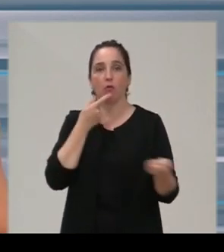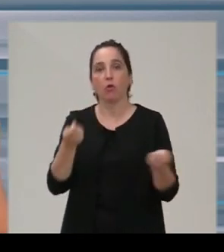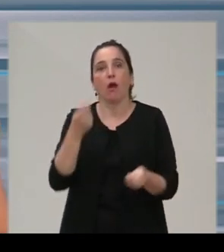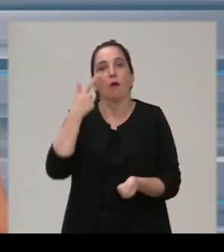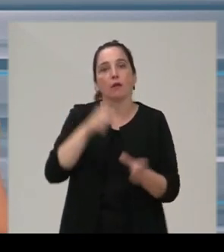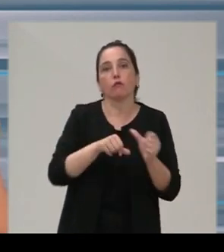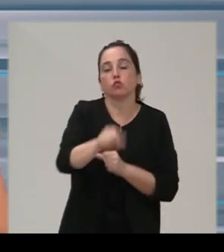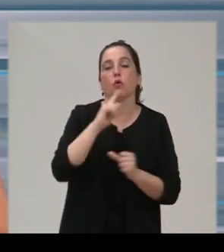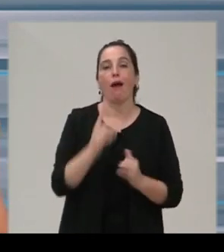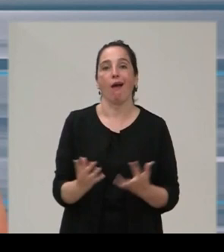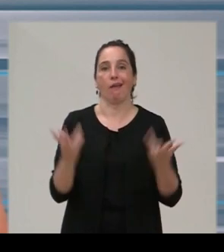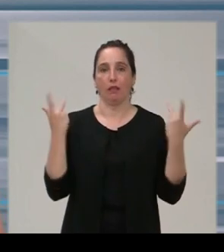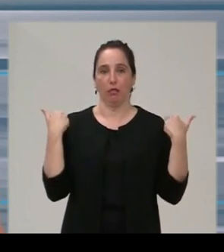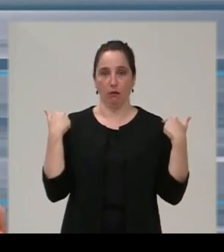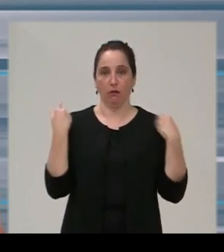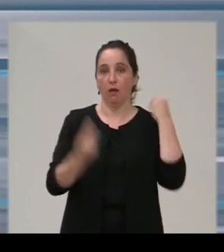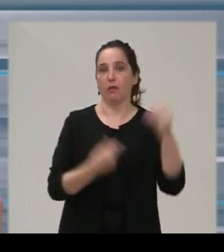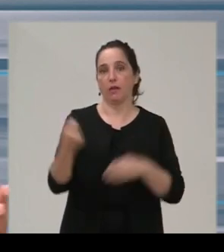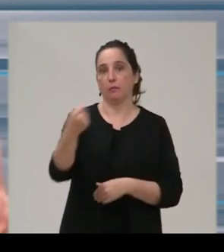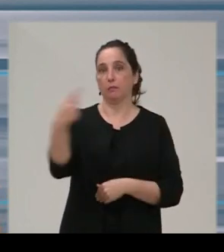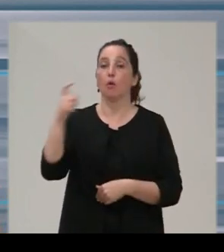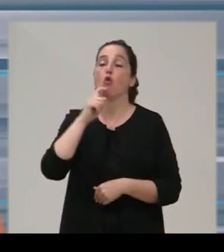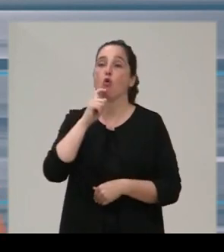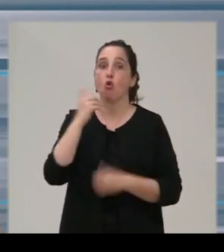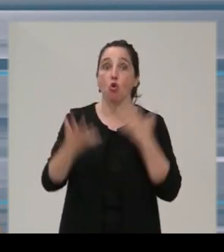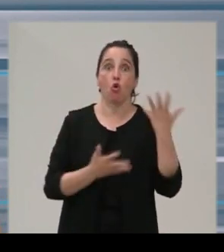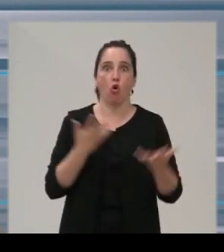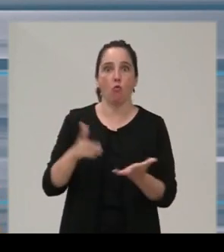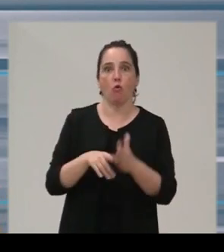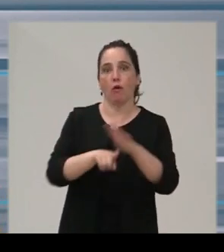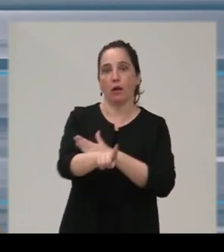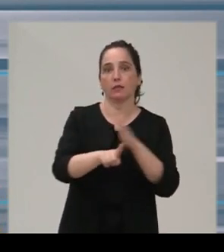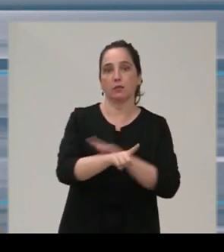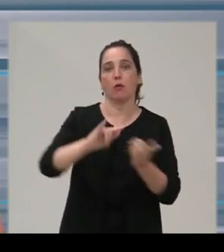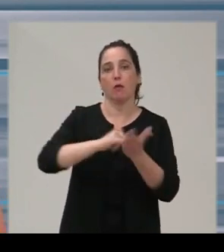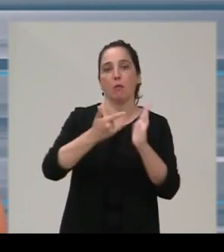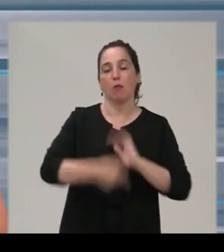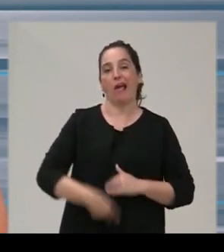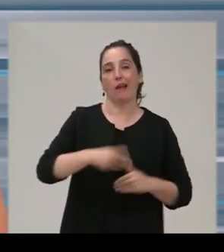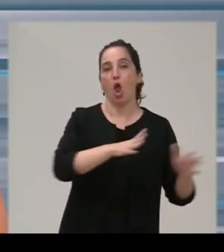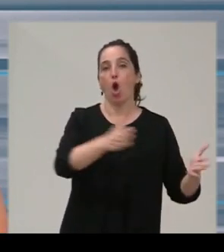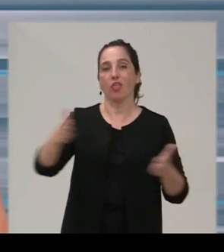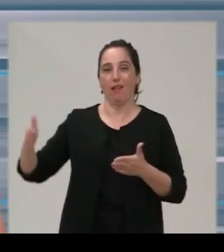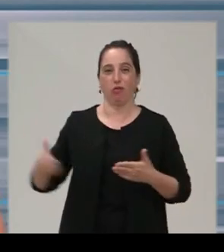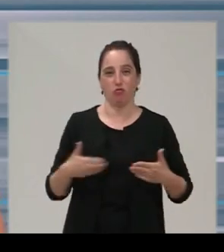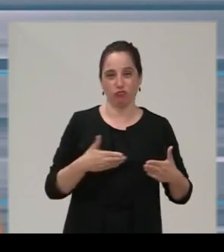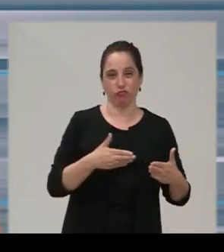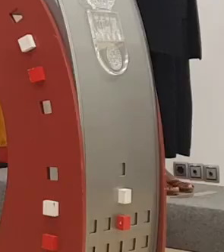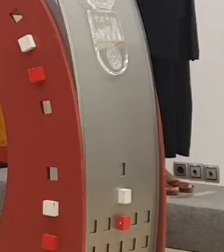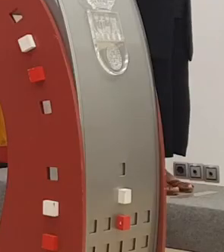y agilizar un objetivo fundamental que es la tramitación del Plan General de Ordenación Urbana de Santander.